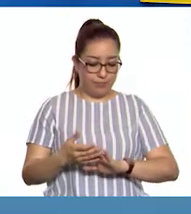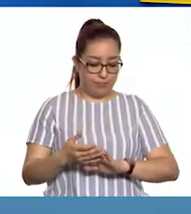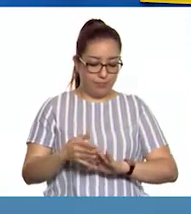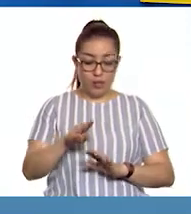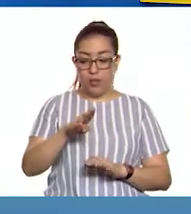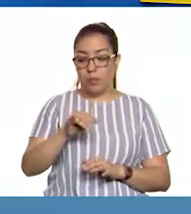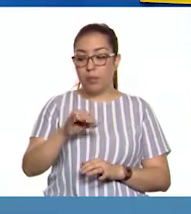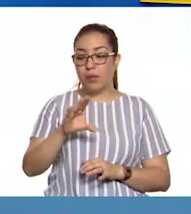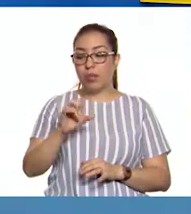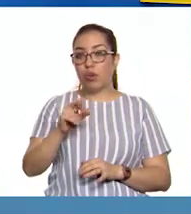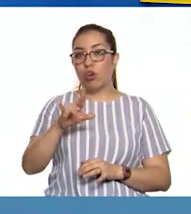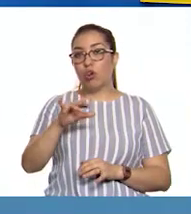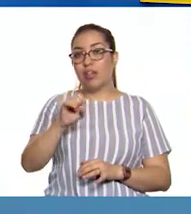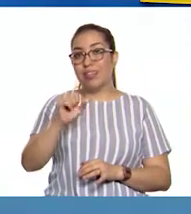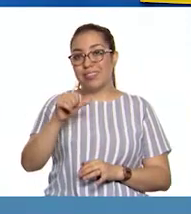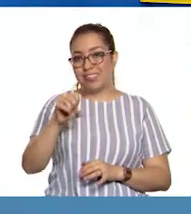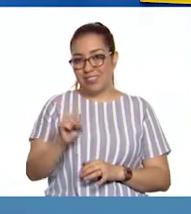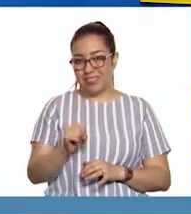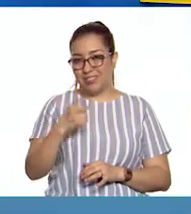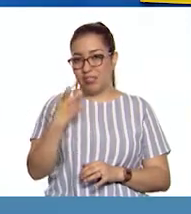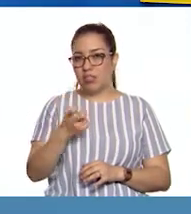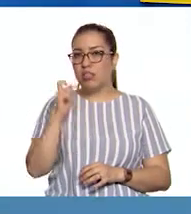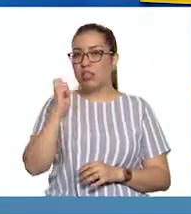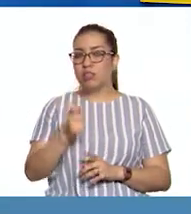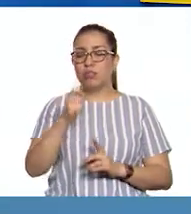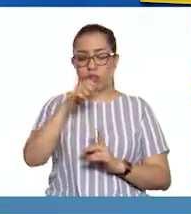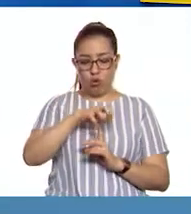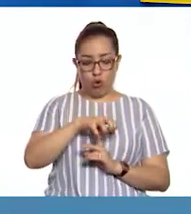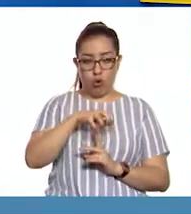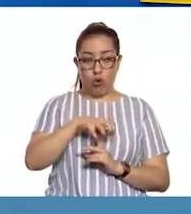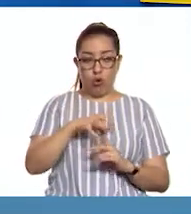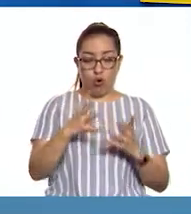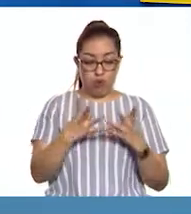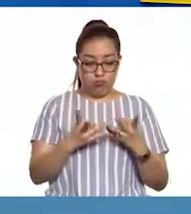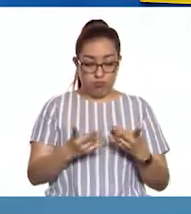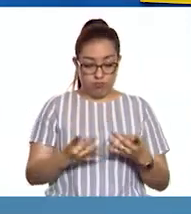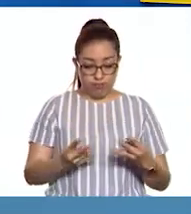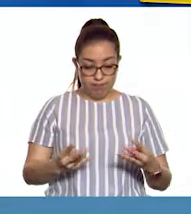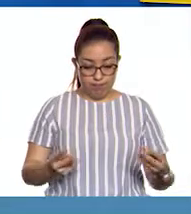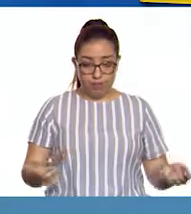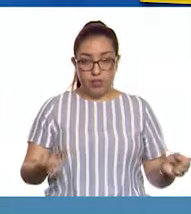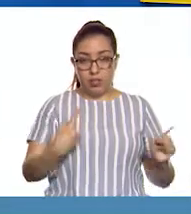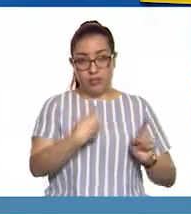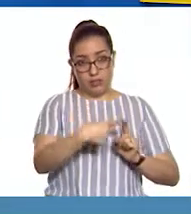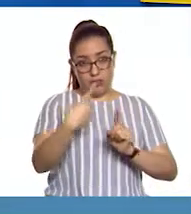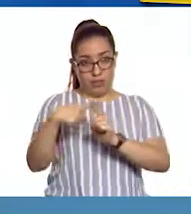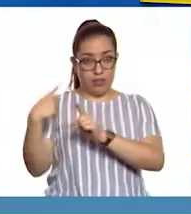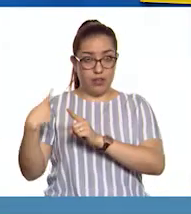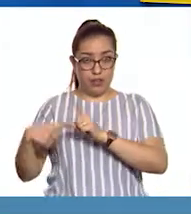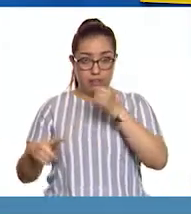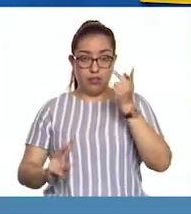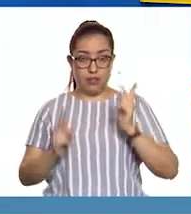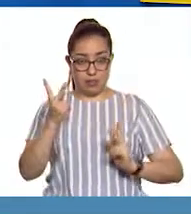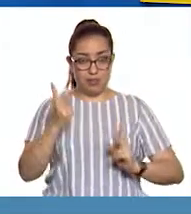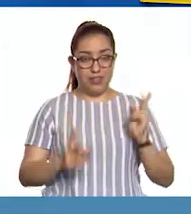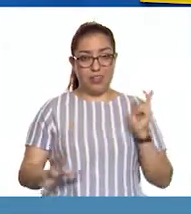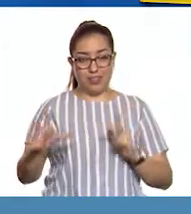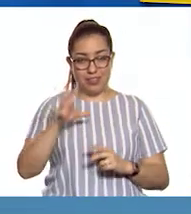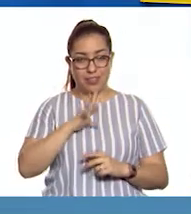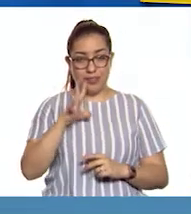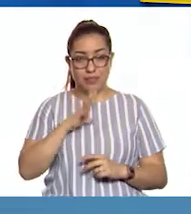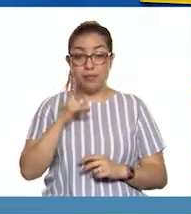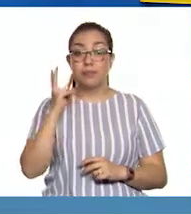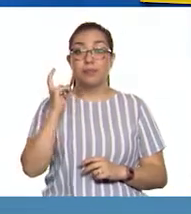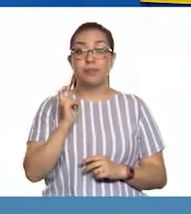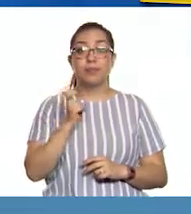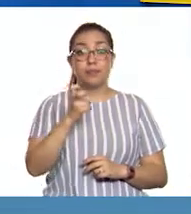se ramifican en el suelo y se interconectan a las raíces de diversas plantas. En esta relación, las